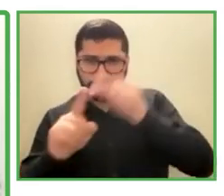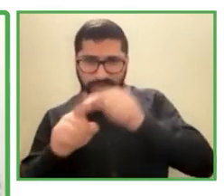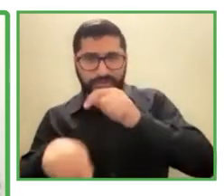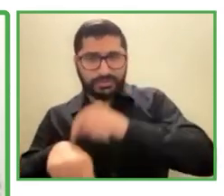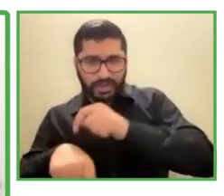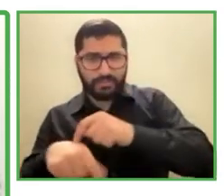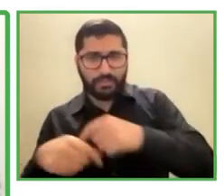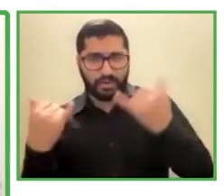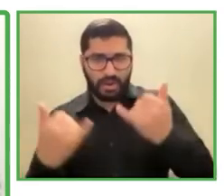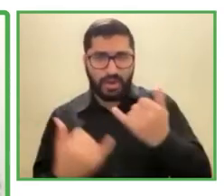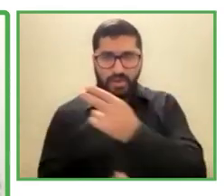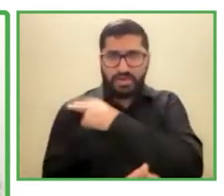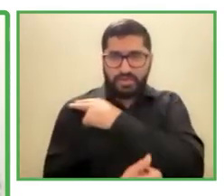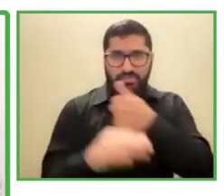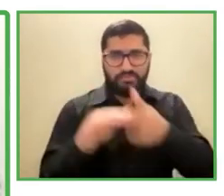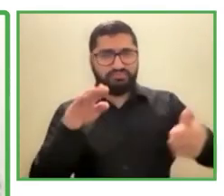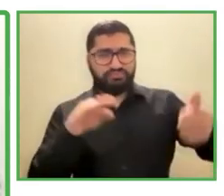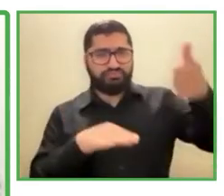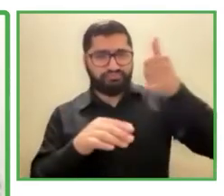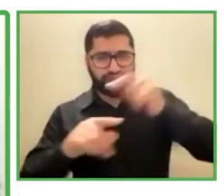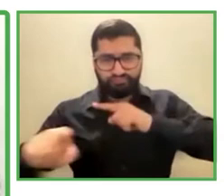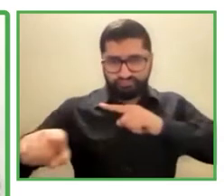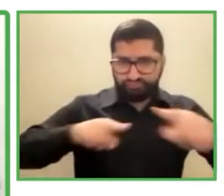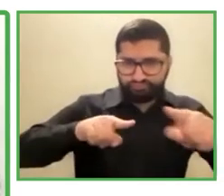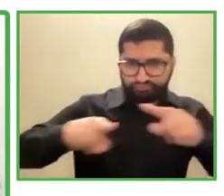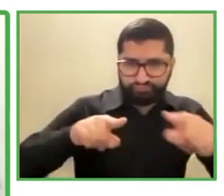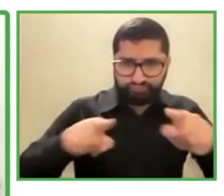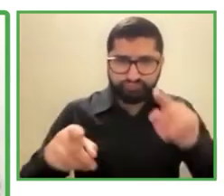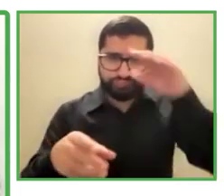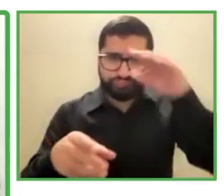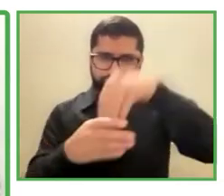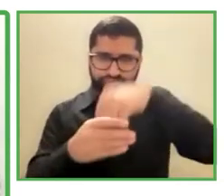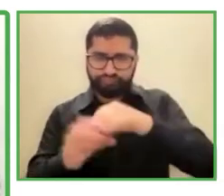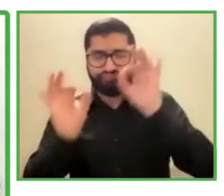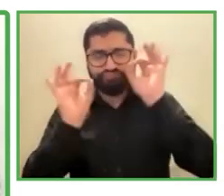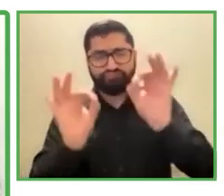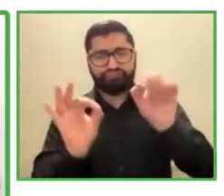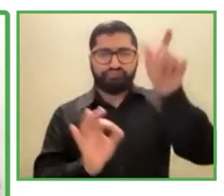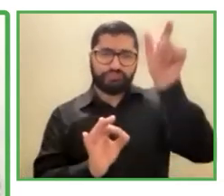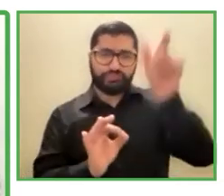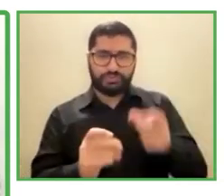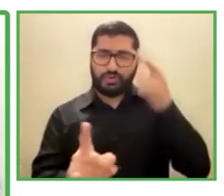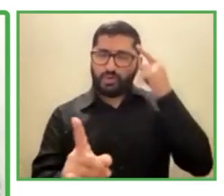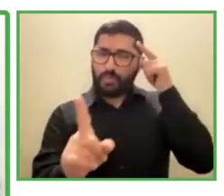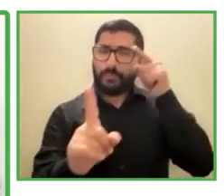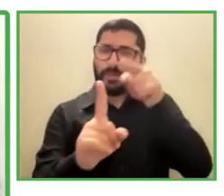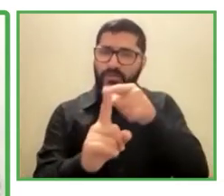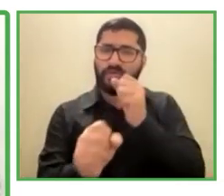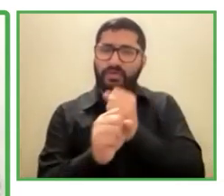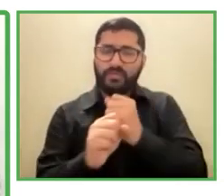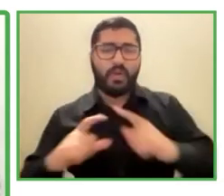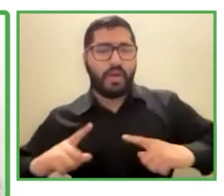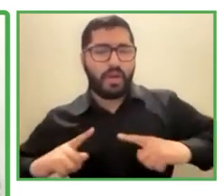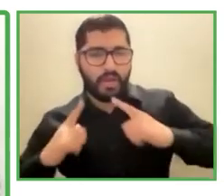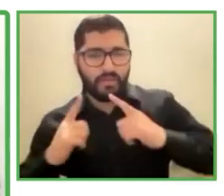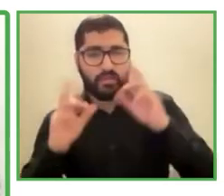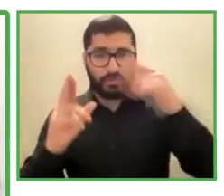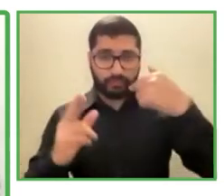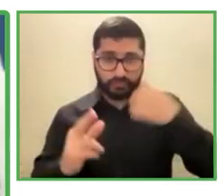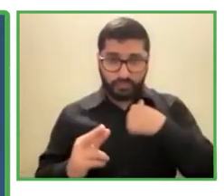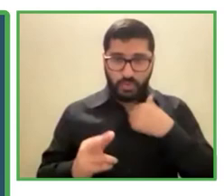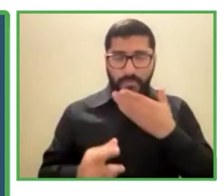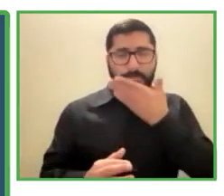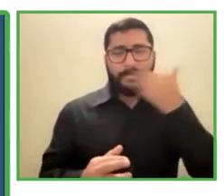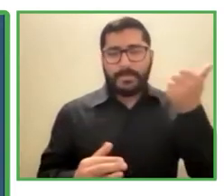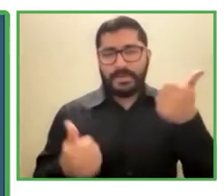gestión de clientes y mi objetivo de la vida es poder ser la mejor persona posible y tener un impacto sobre aquellas personas